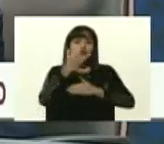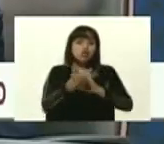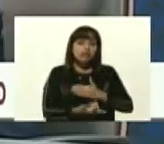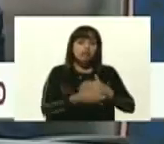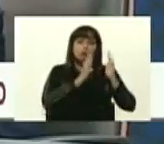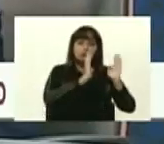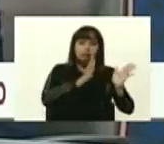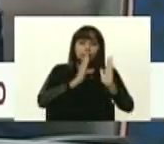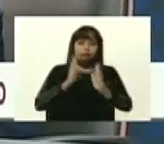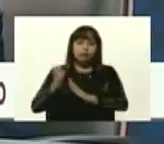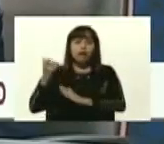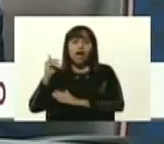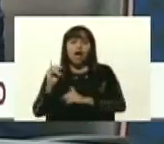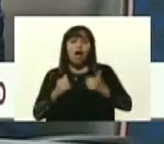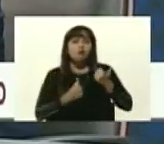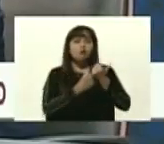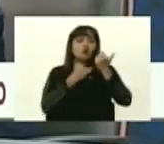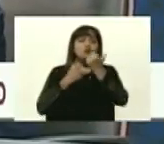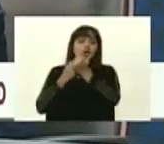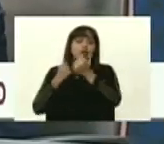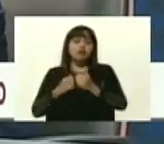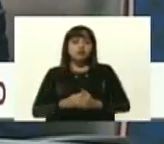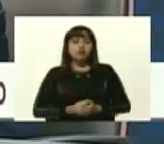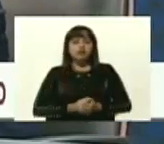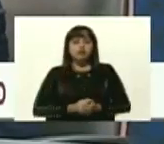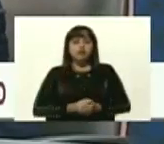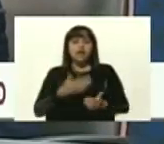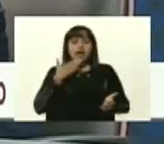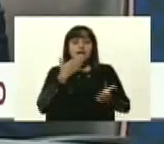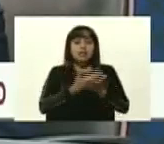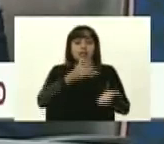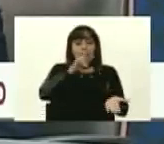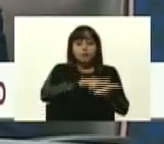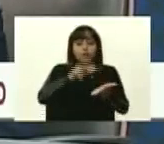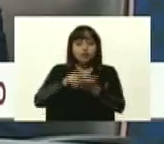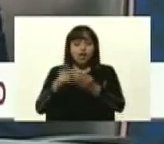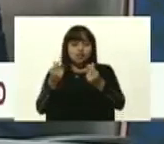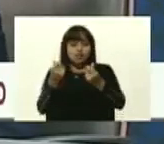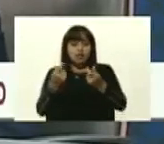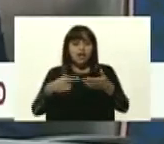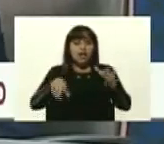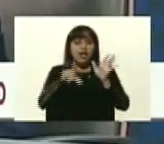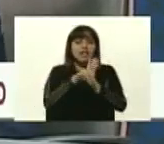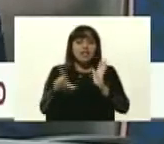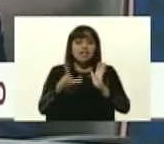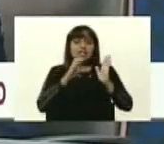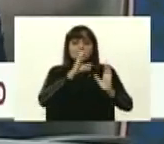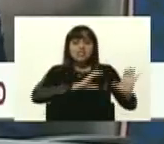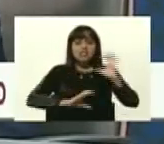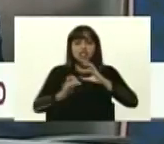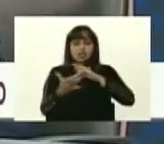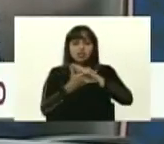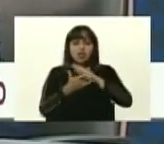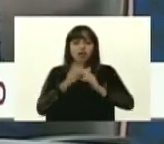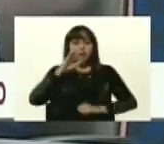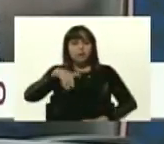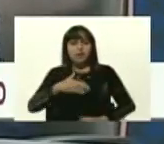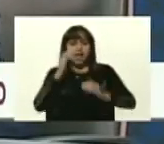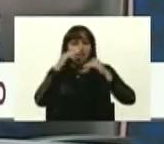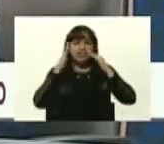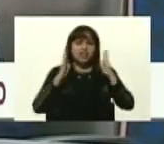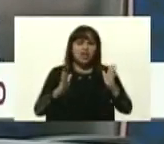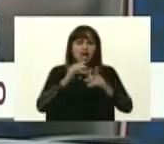que se financiaron durante el ejercicio fiscal gracias a aprobación de los recursos de la Ley Orgánica de Ciencia y Tecnología que nos permiten atender áreas